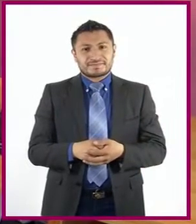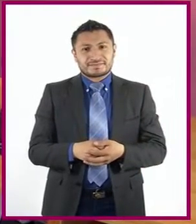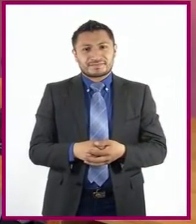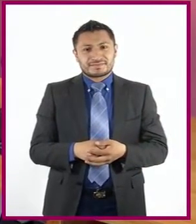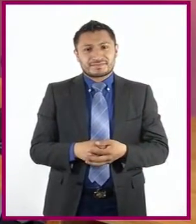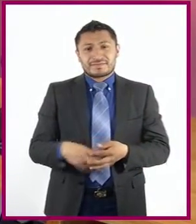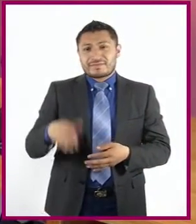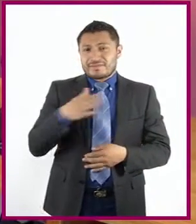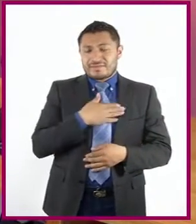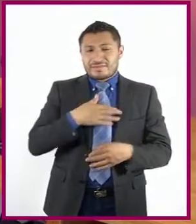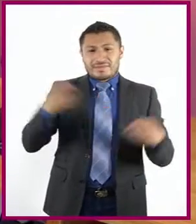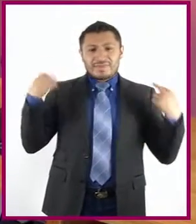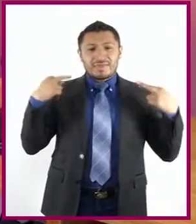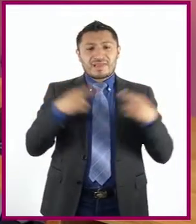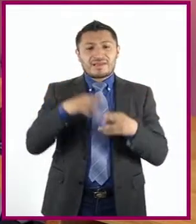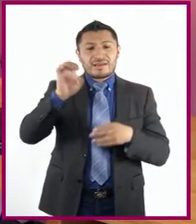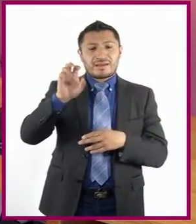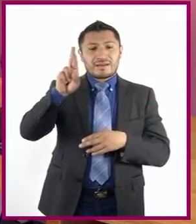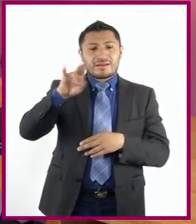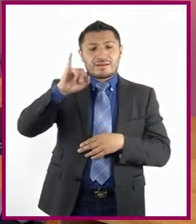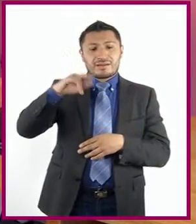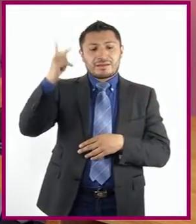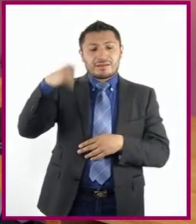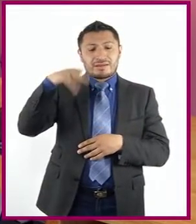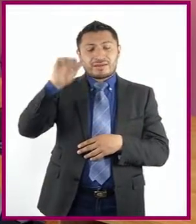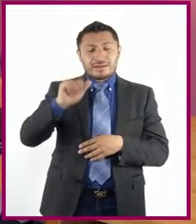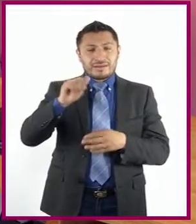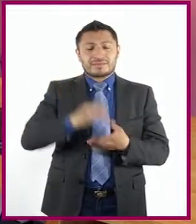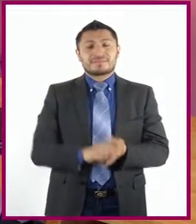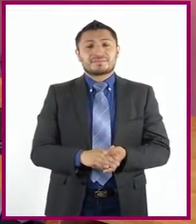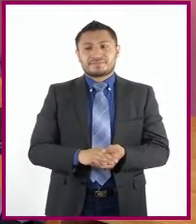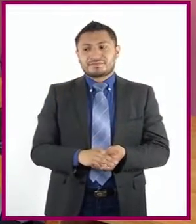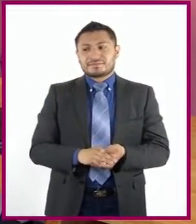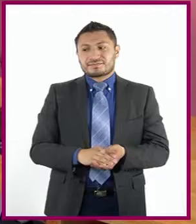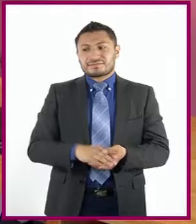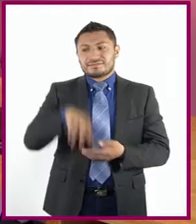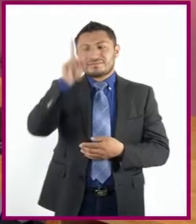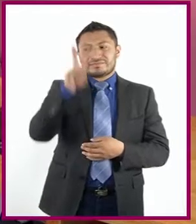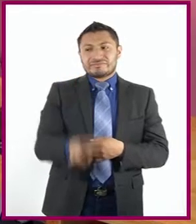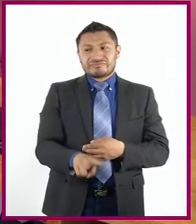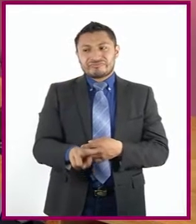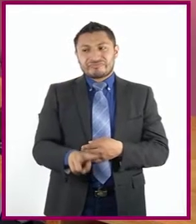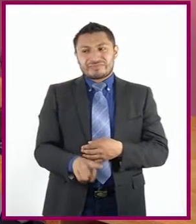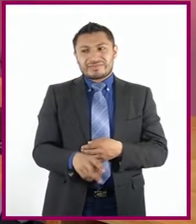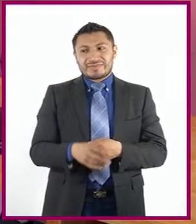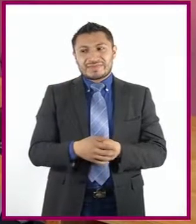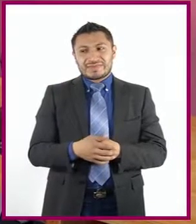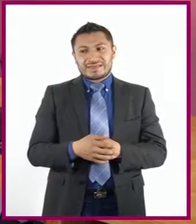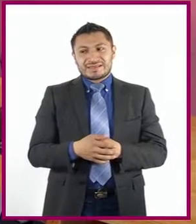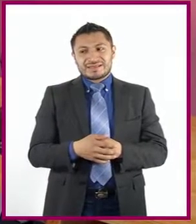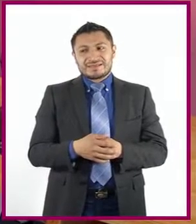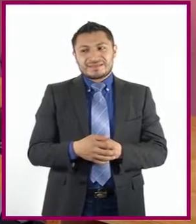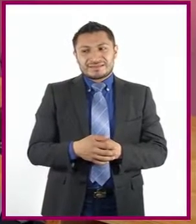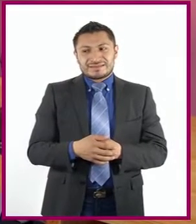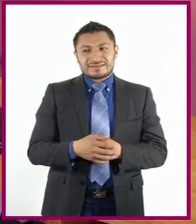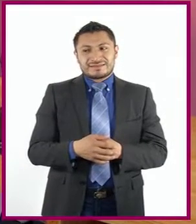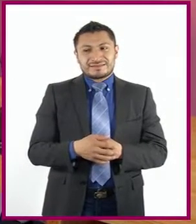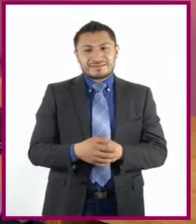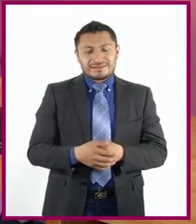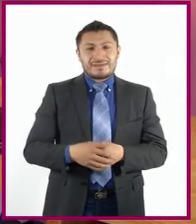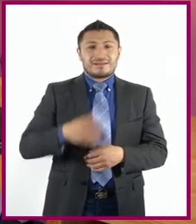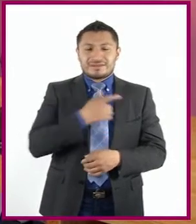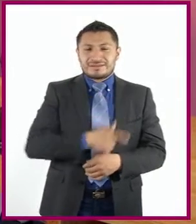Soy la profesora Erika Lisset Arguelles Cárdenas. Y efectivamente, es un gusto encontrarnos por aquí